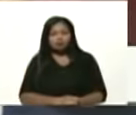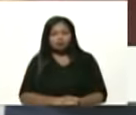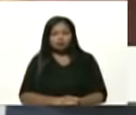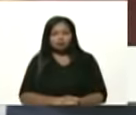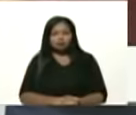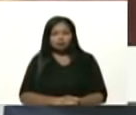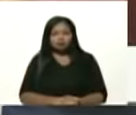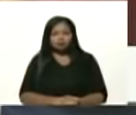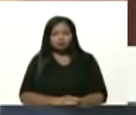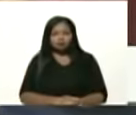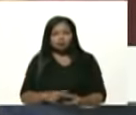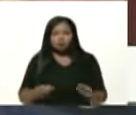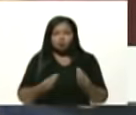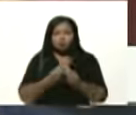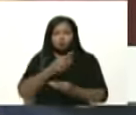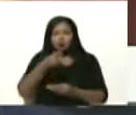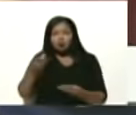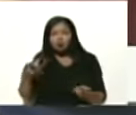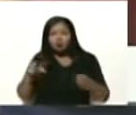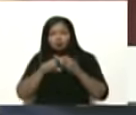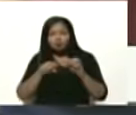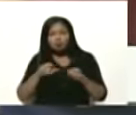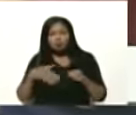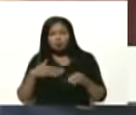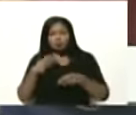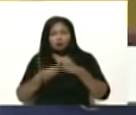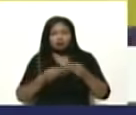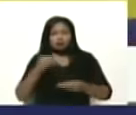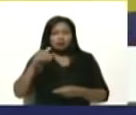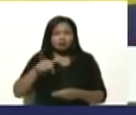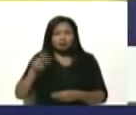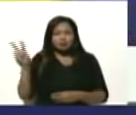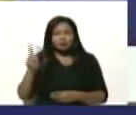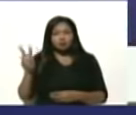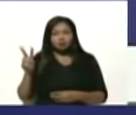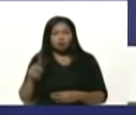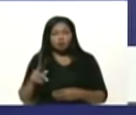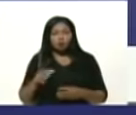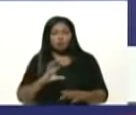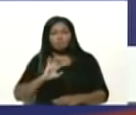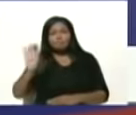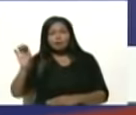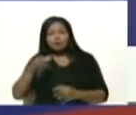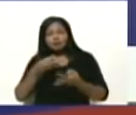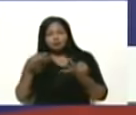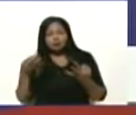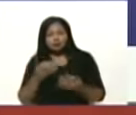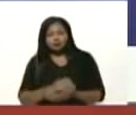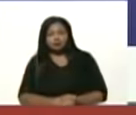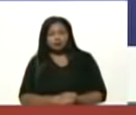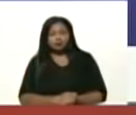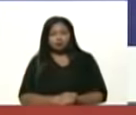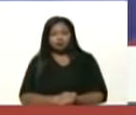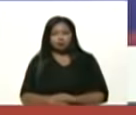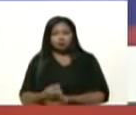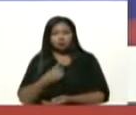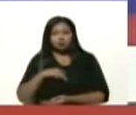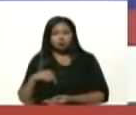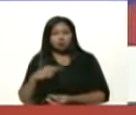junto, ellos y nosotros, hagamos de Venezuela un gran país. tomamos nuestras medidas